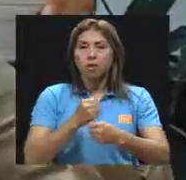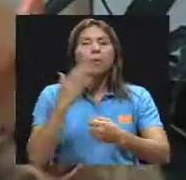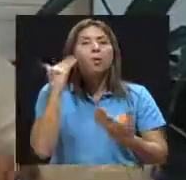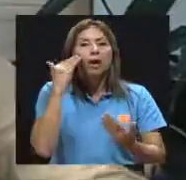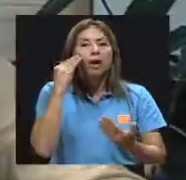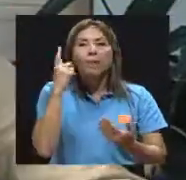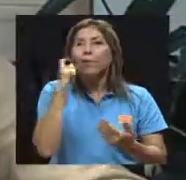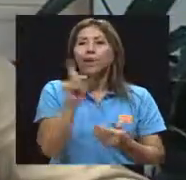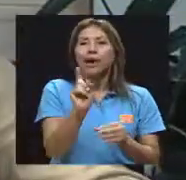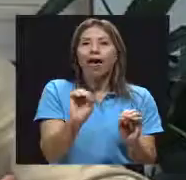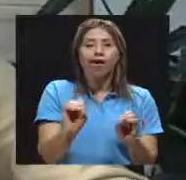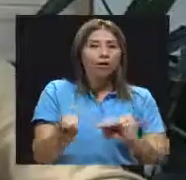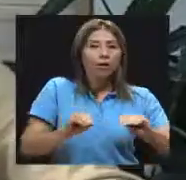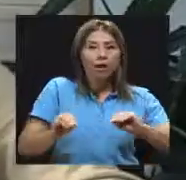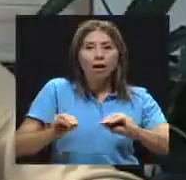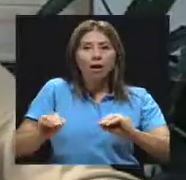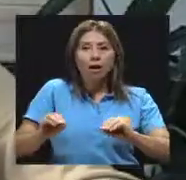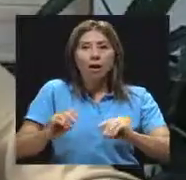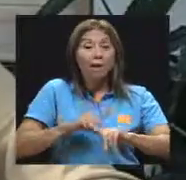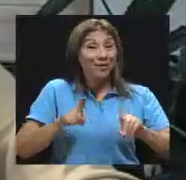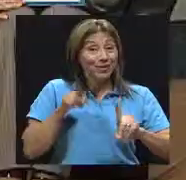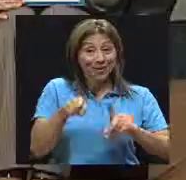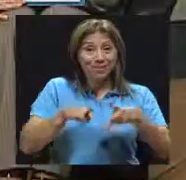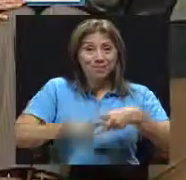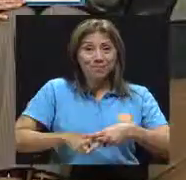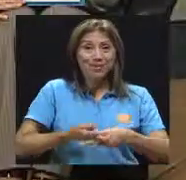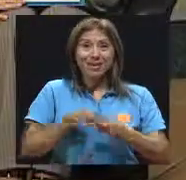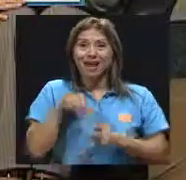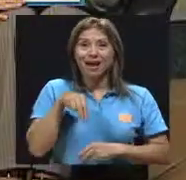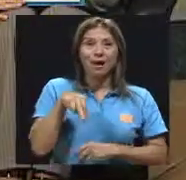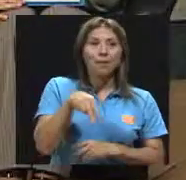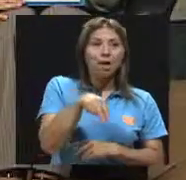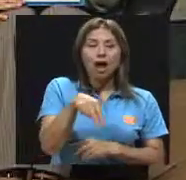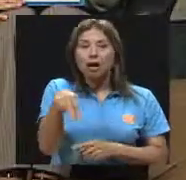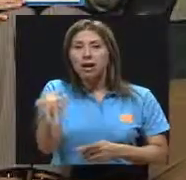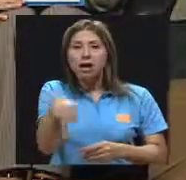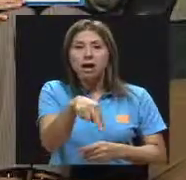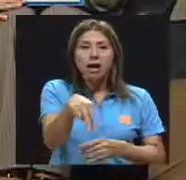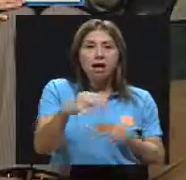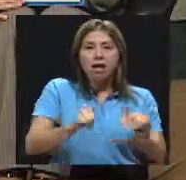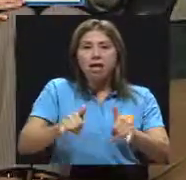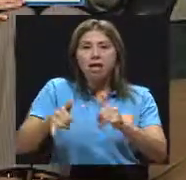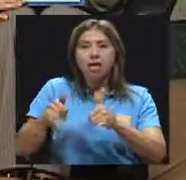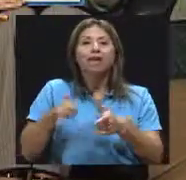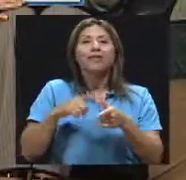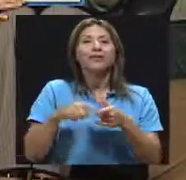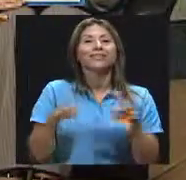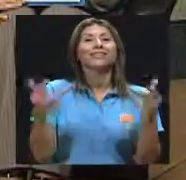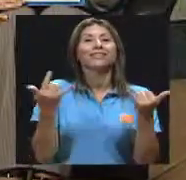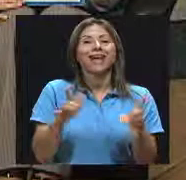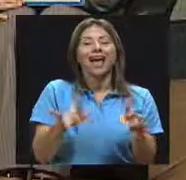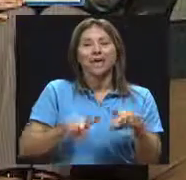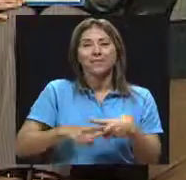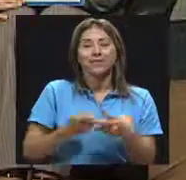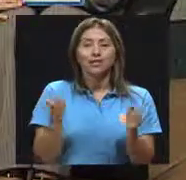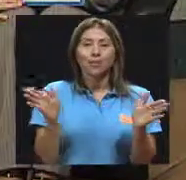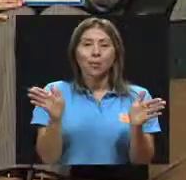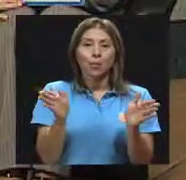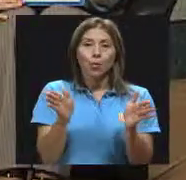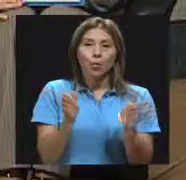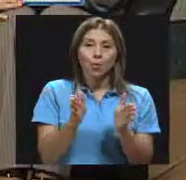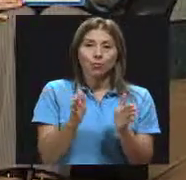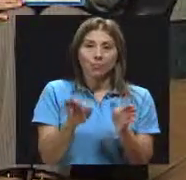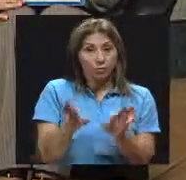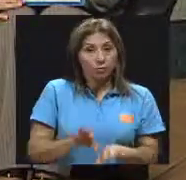correr, por lo general la mayoría de los niños empiezan a perder peso. Obviamente aquí es muy importante la buena práctica de alimentación, una buena